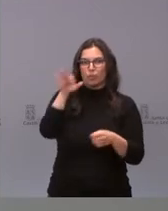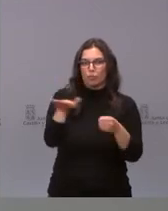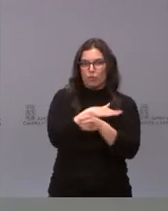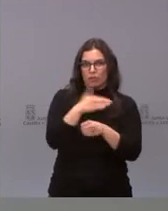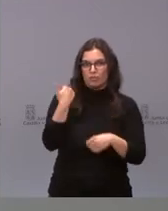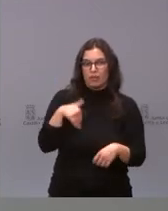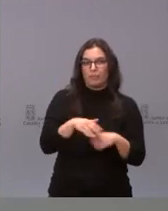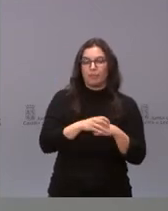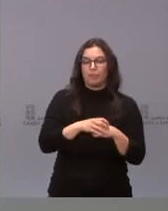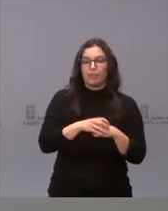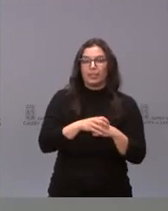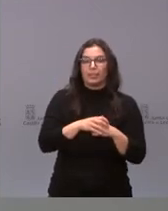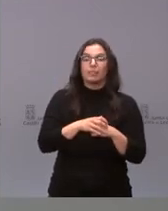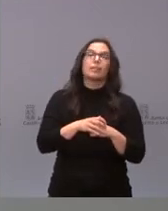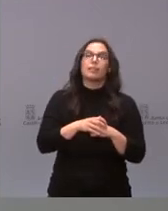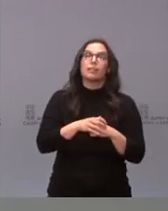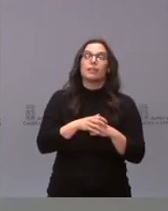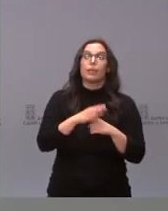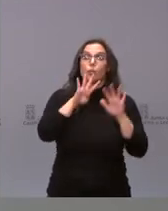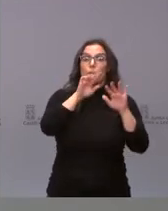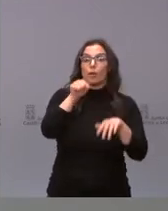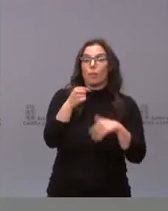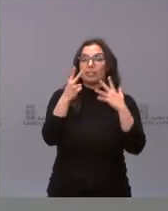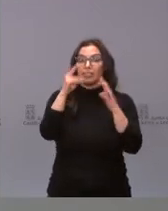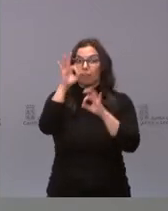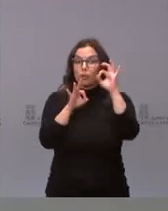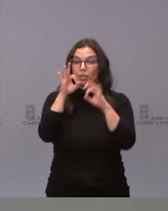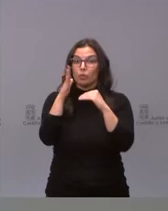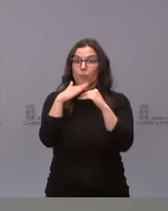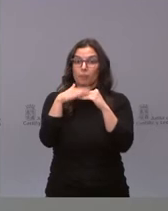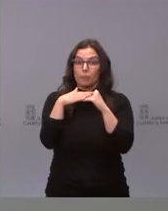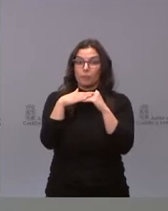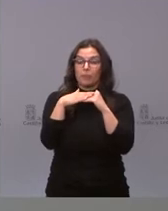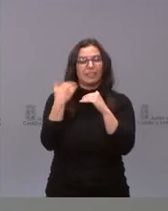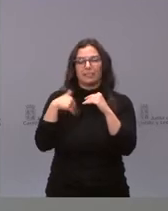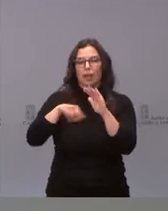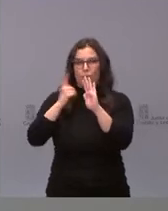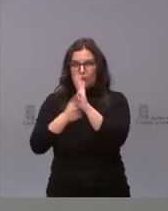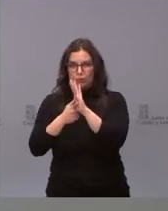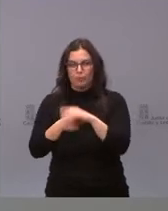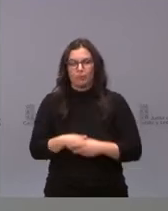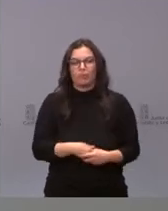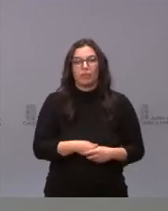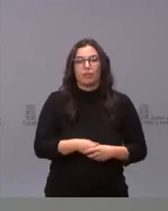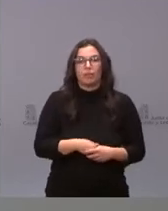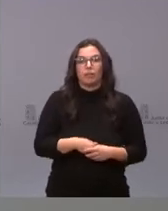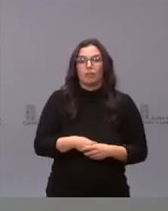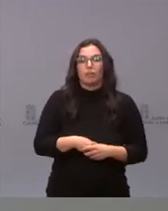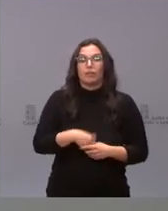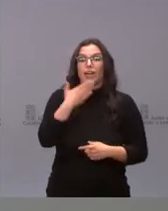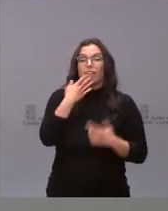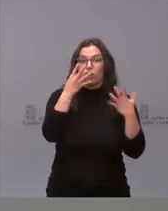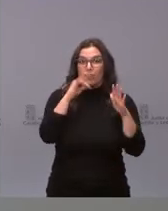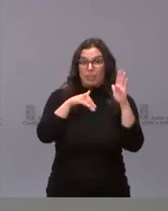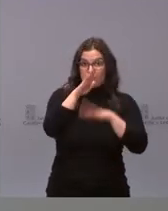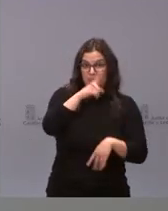ya tiene al menos una dosis y el 9,7% tienen ya la pauta completa. En cuanto a la población mayor de 90 años,